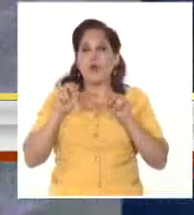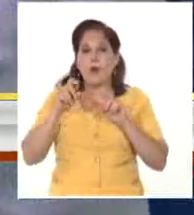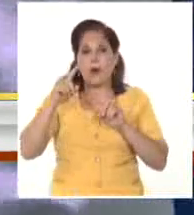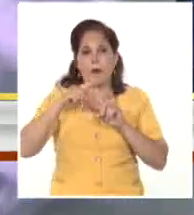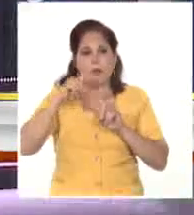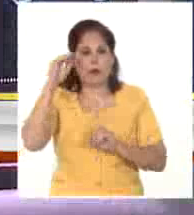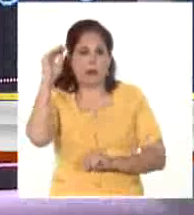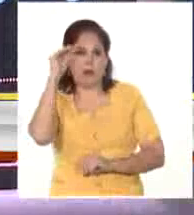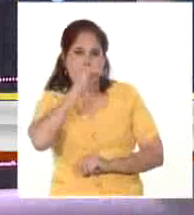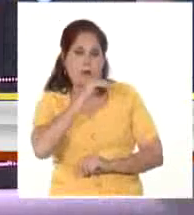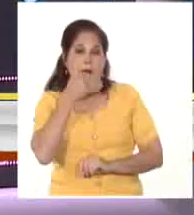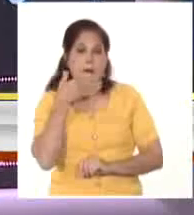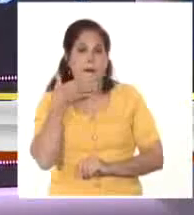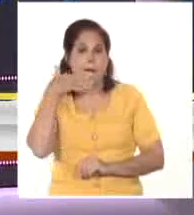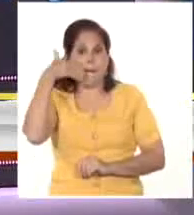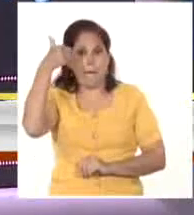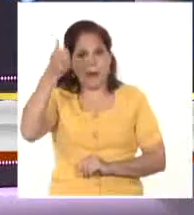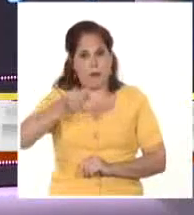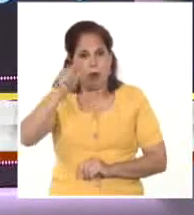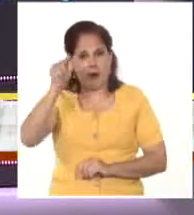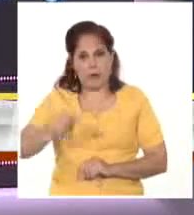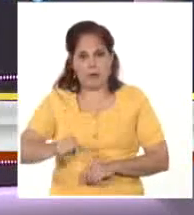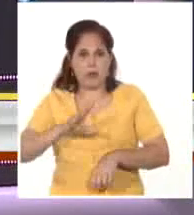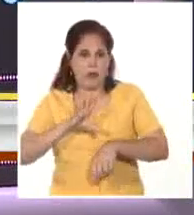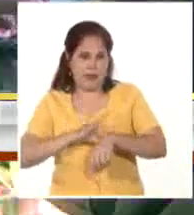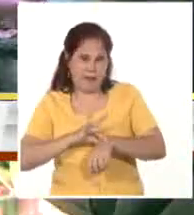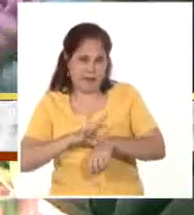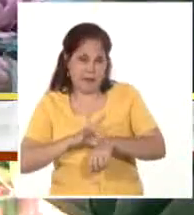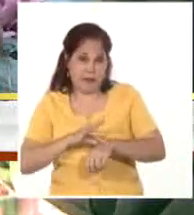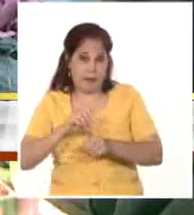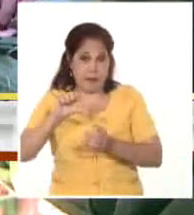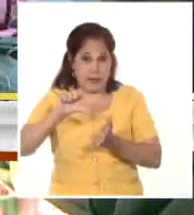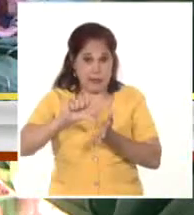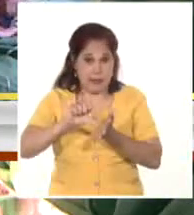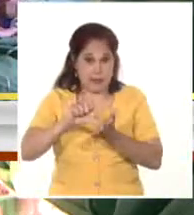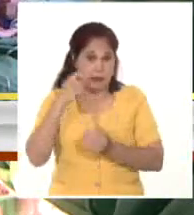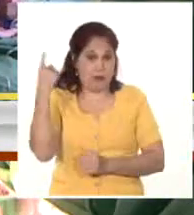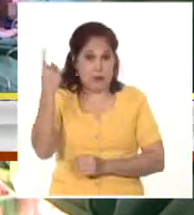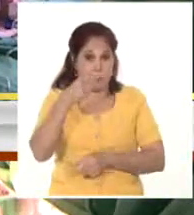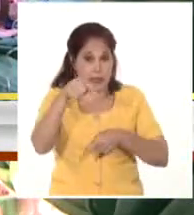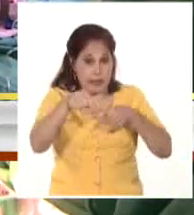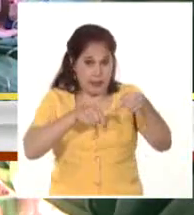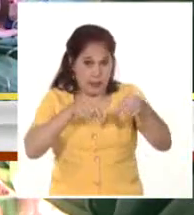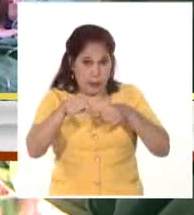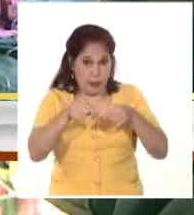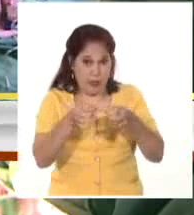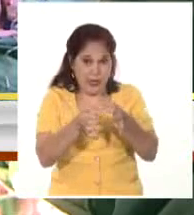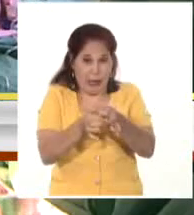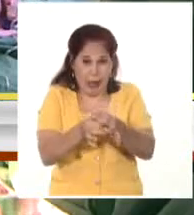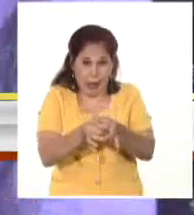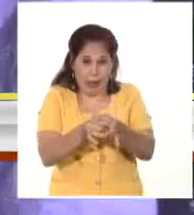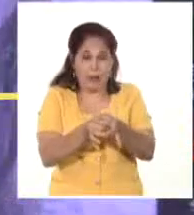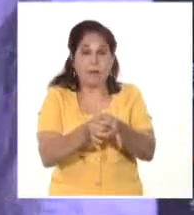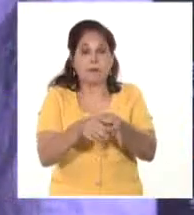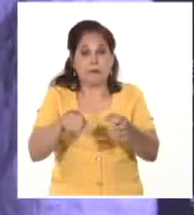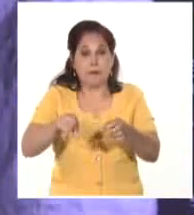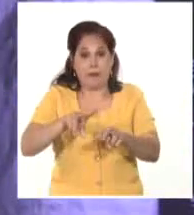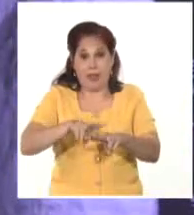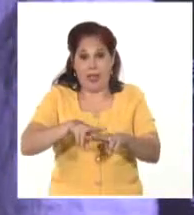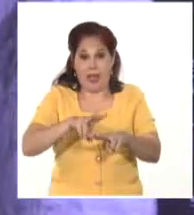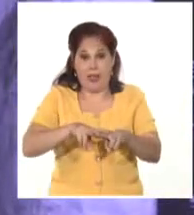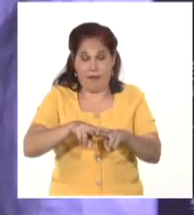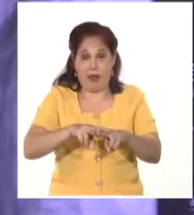técnicas en beneficio de los pacientes. El Centro Nacional de Cirugía Mínimamente Invasiva en La Habana